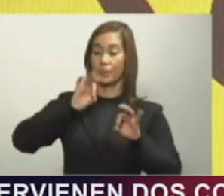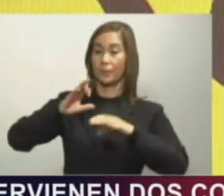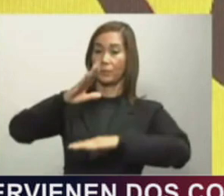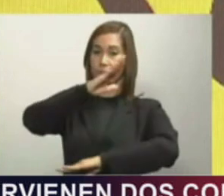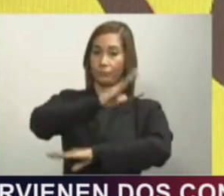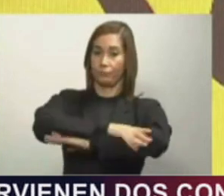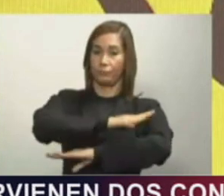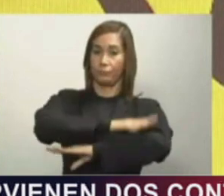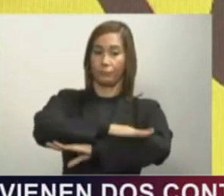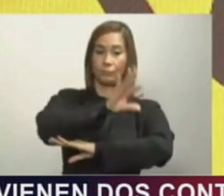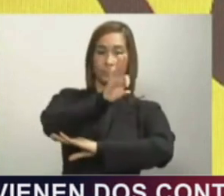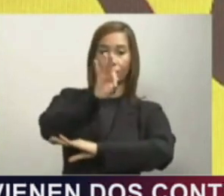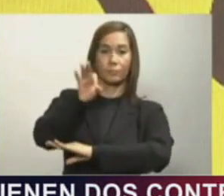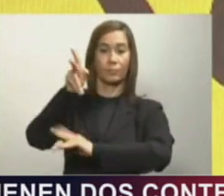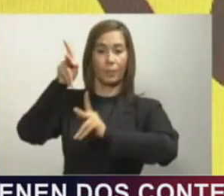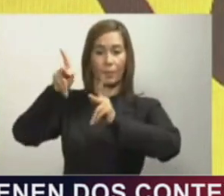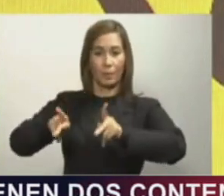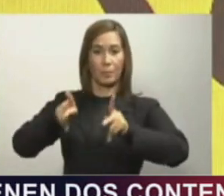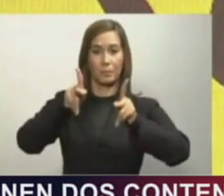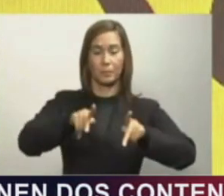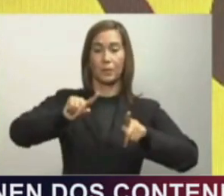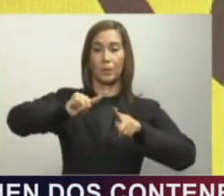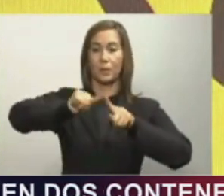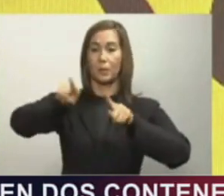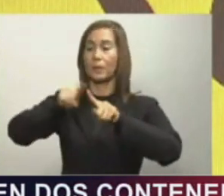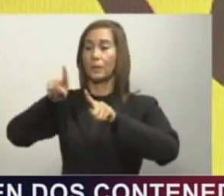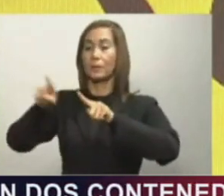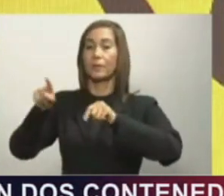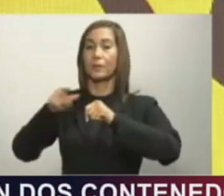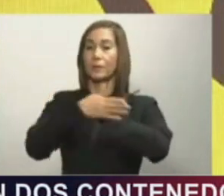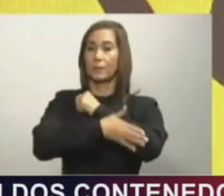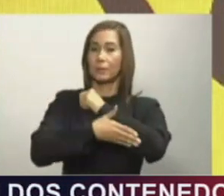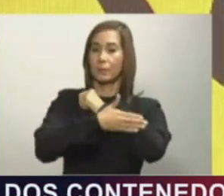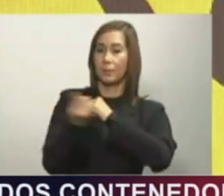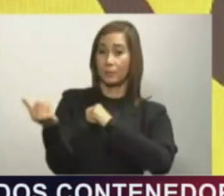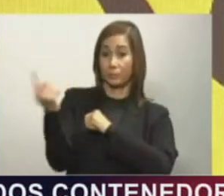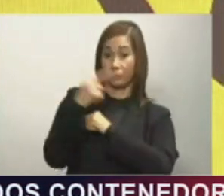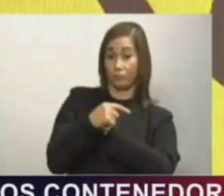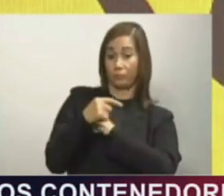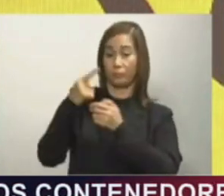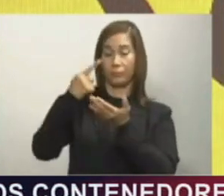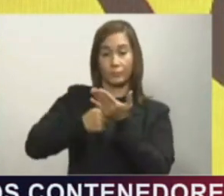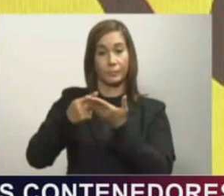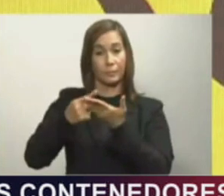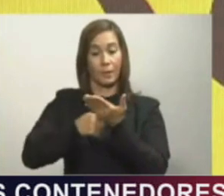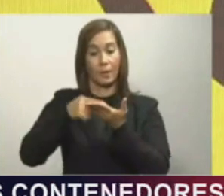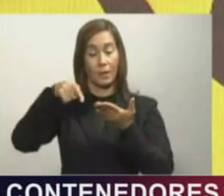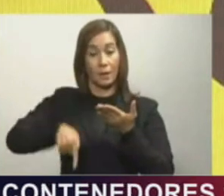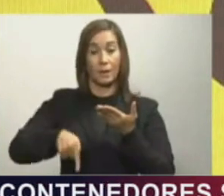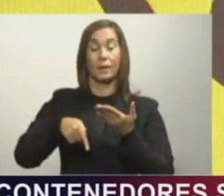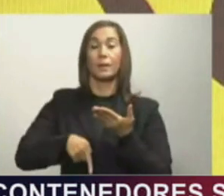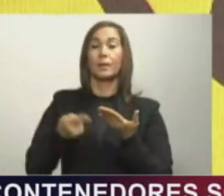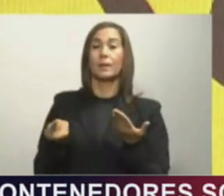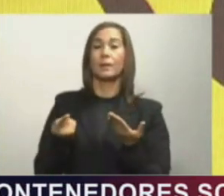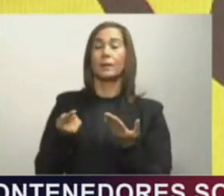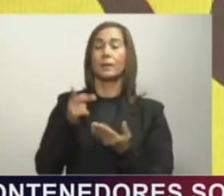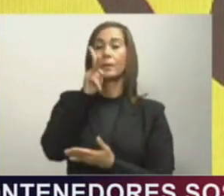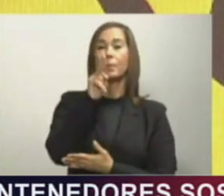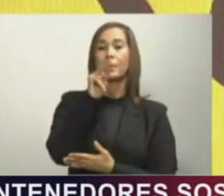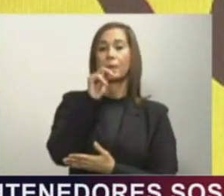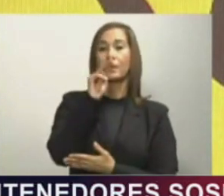participación de los diversos organismos de cooperación internacional que están en el país, en la que están el PNUD,